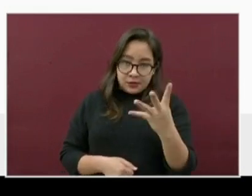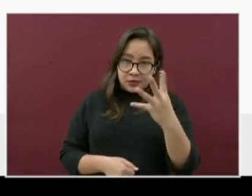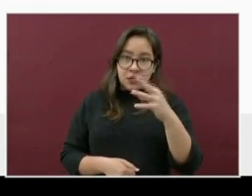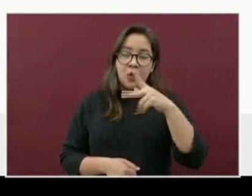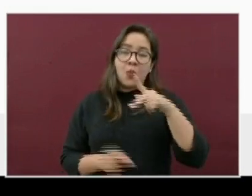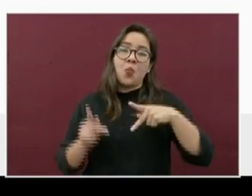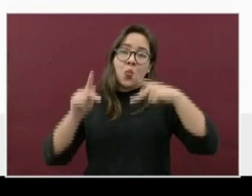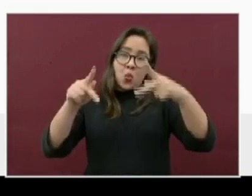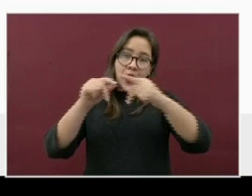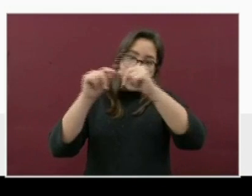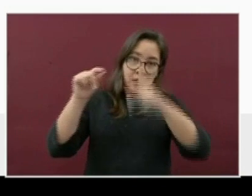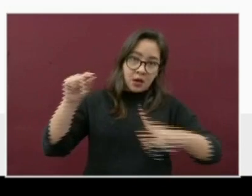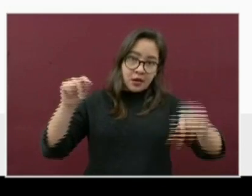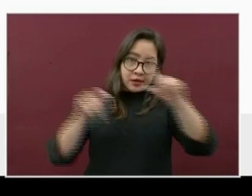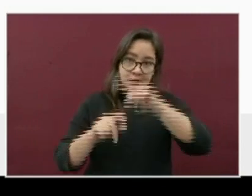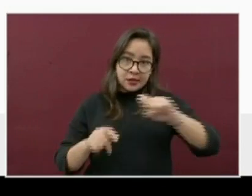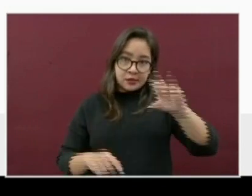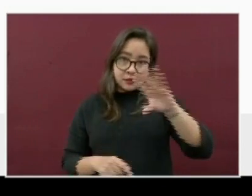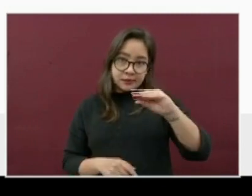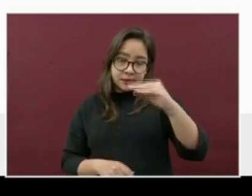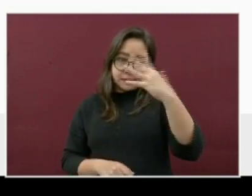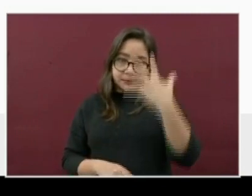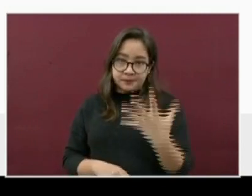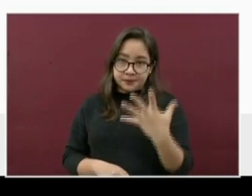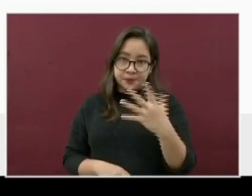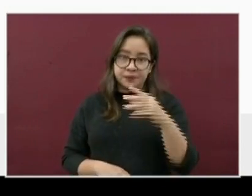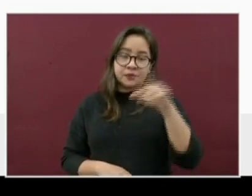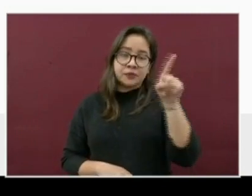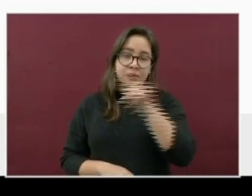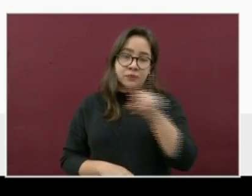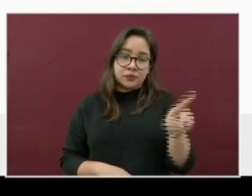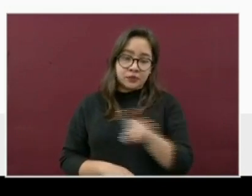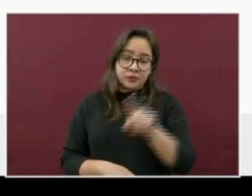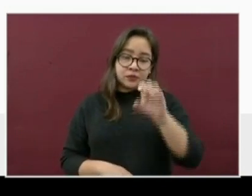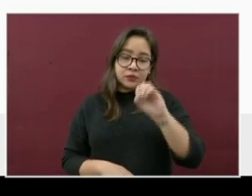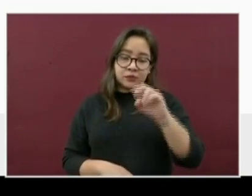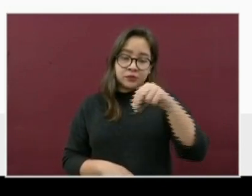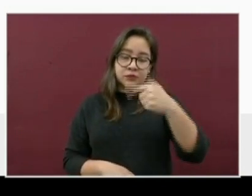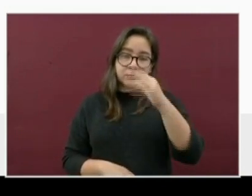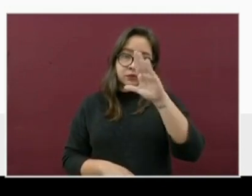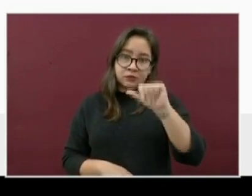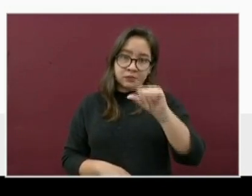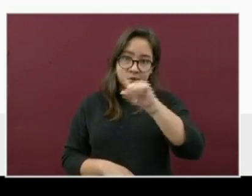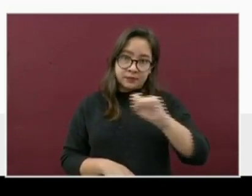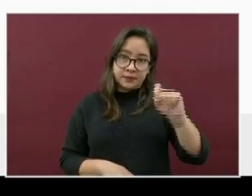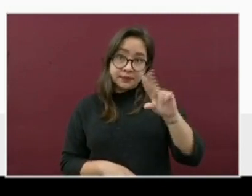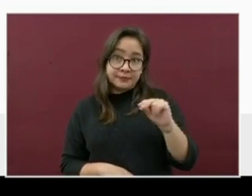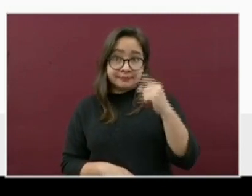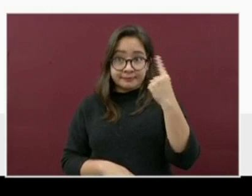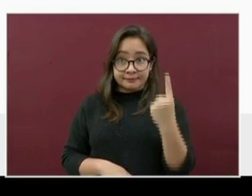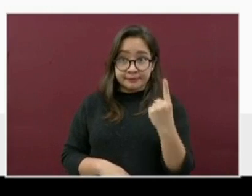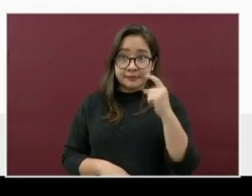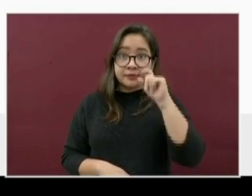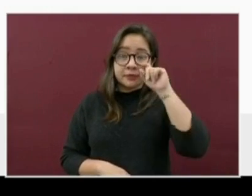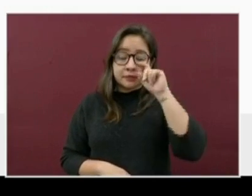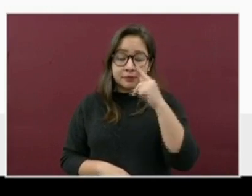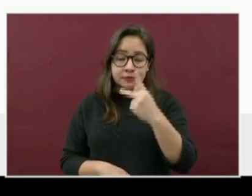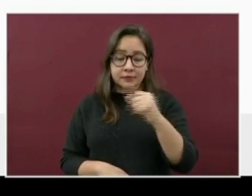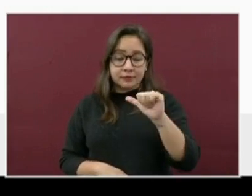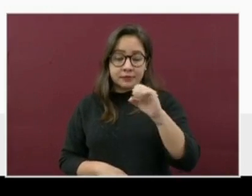Puente Nacional, 185. Y Zongolica, con 181. Paso de Ovejas,